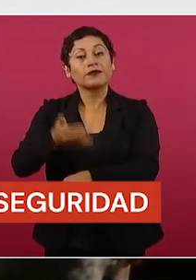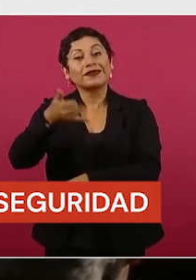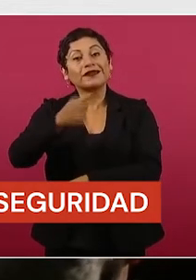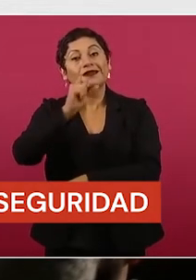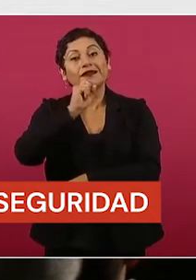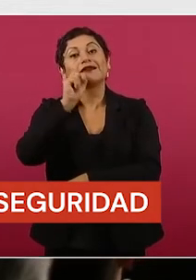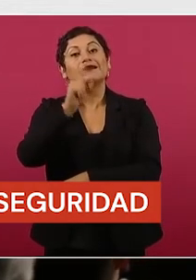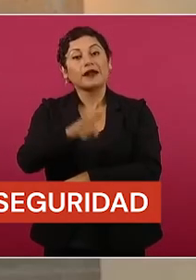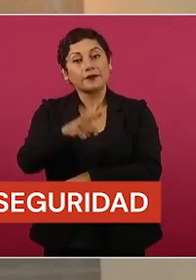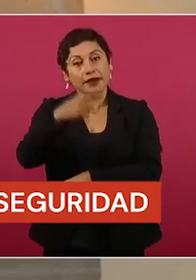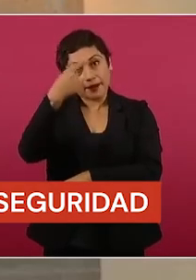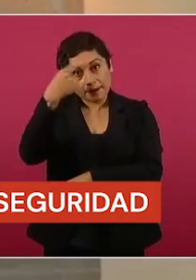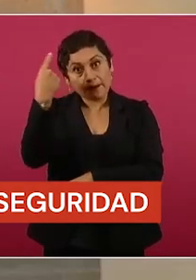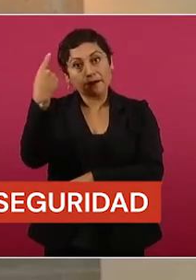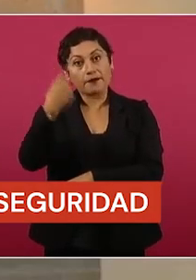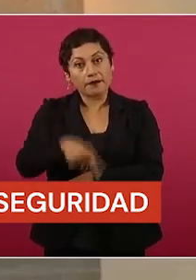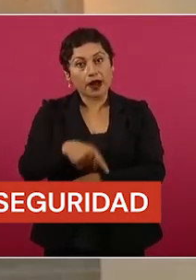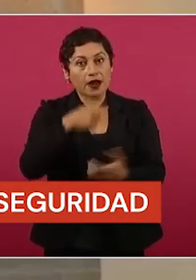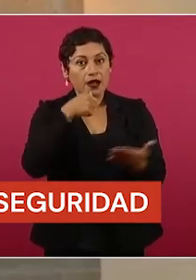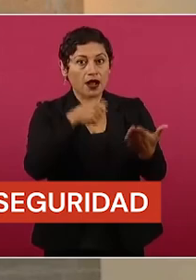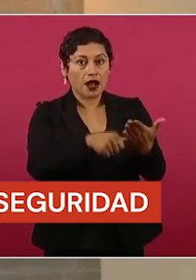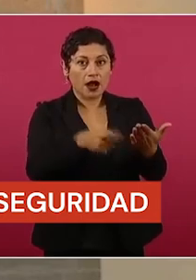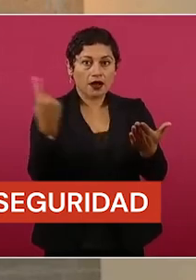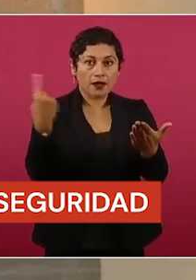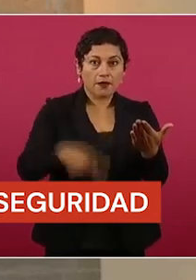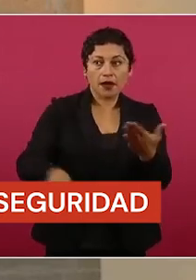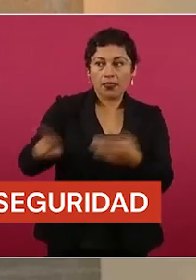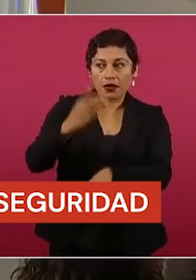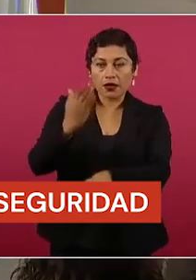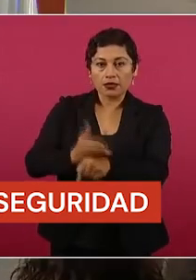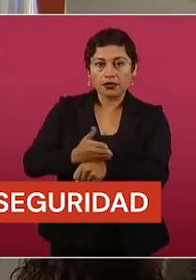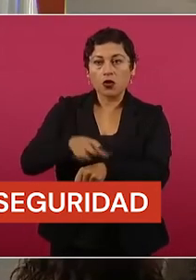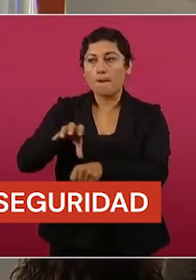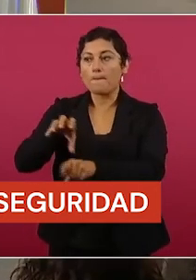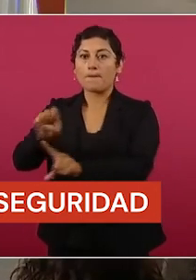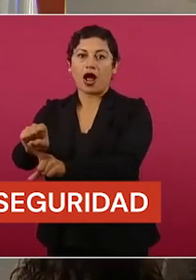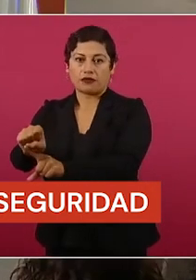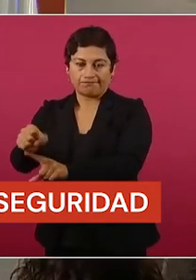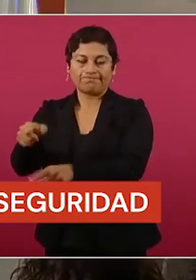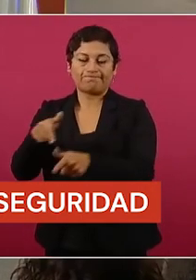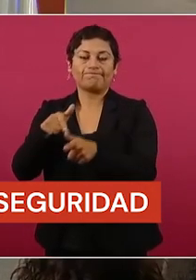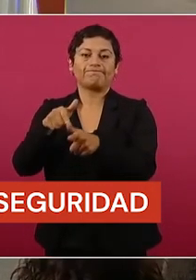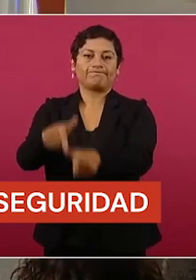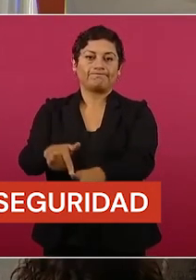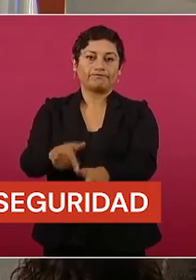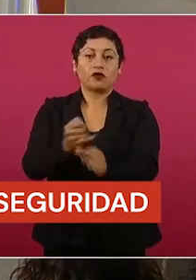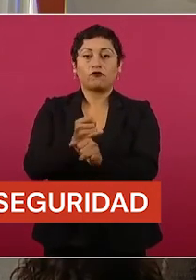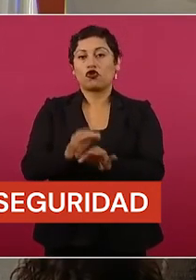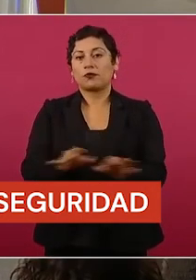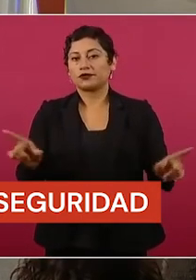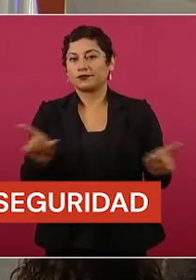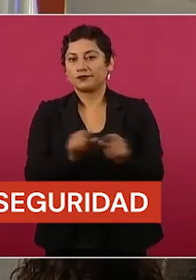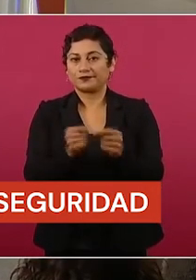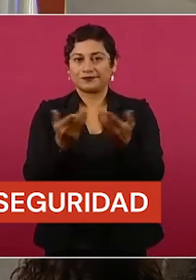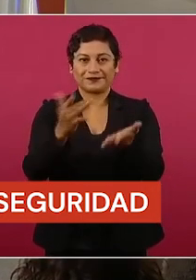para ejecutar las órdenes de aprehensión. Sería lo que tendríamos que informar en este momento. Gracias.